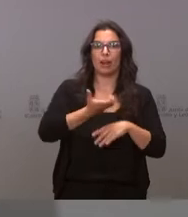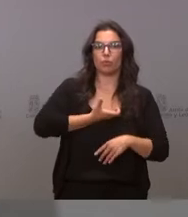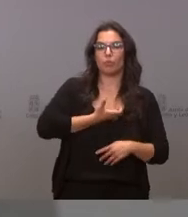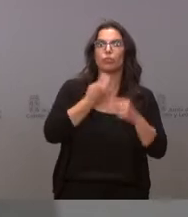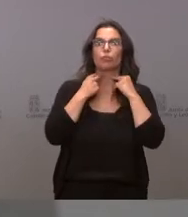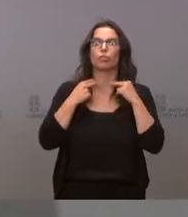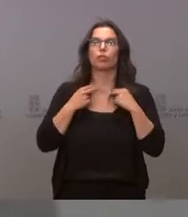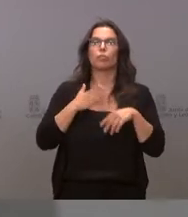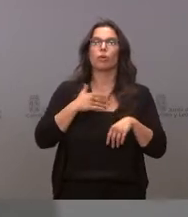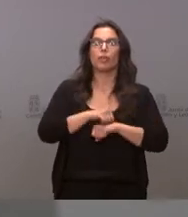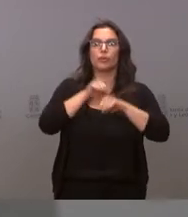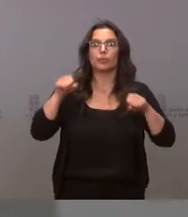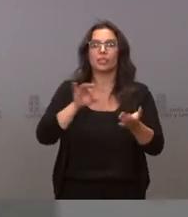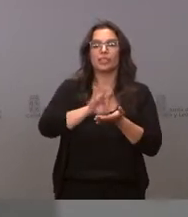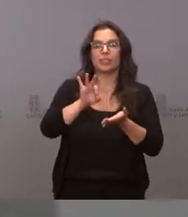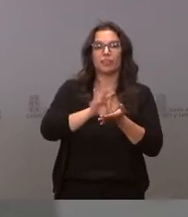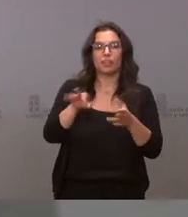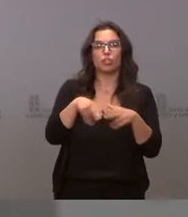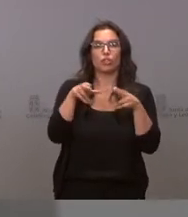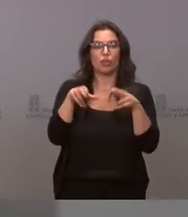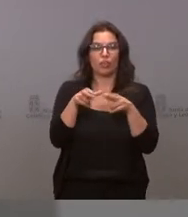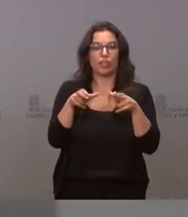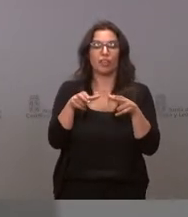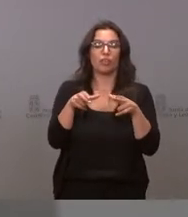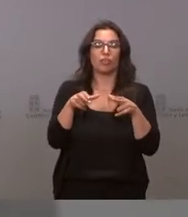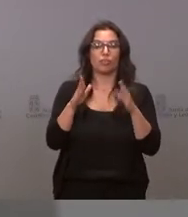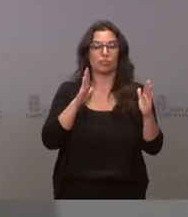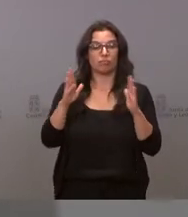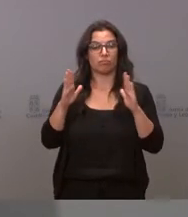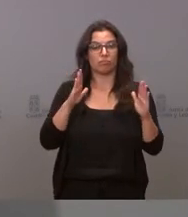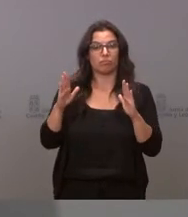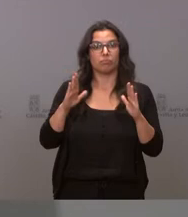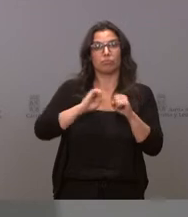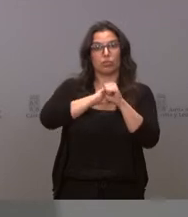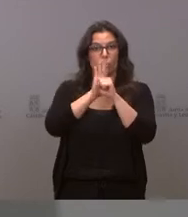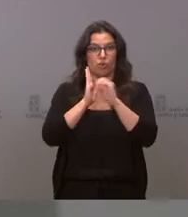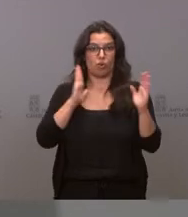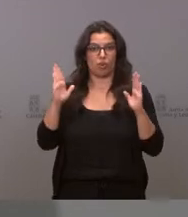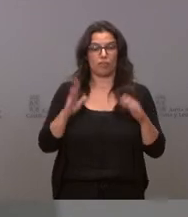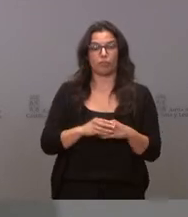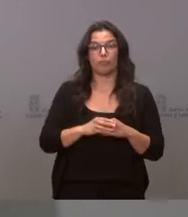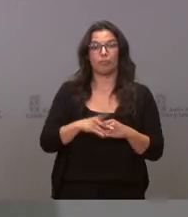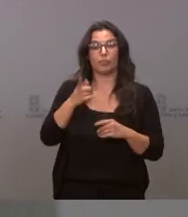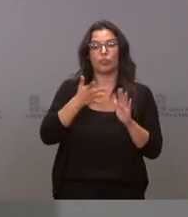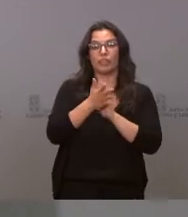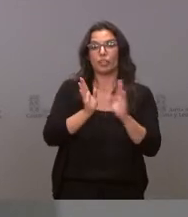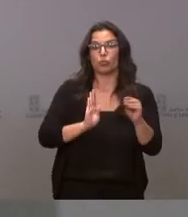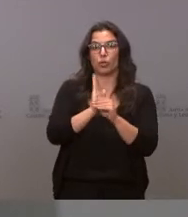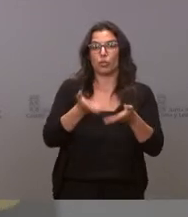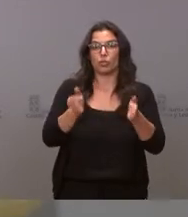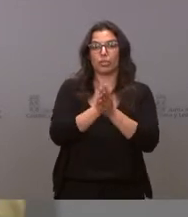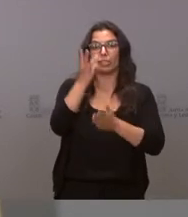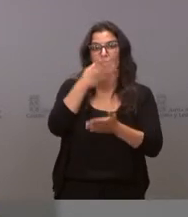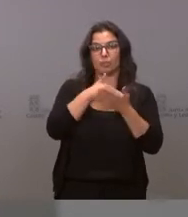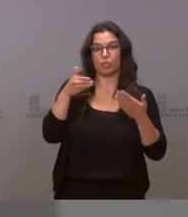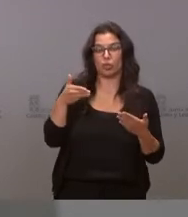reforzar los servicios sociales durante la pandemia. Es un paquete de subvenciones por un importe total de